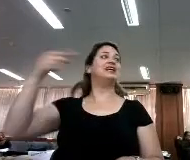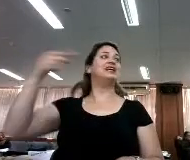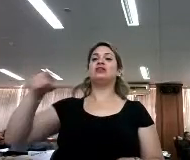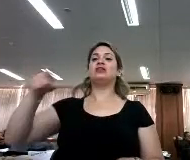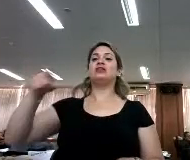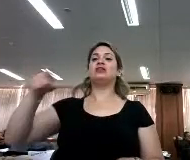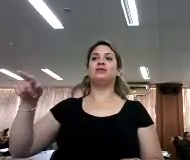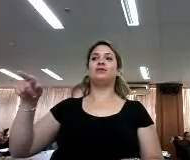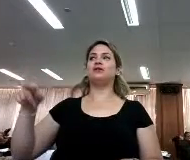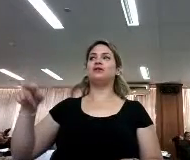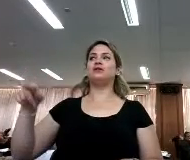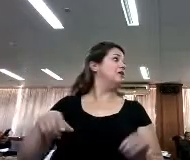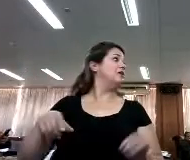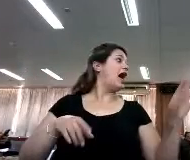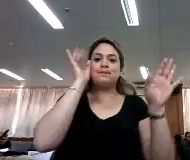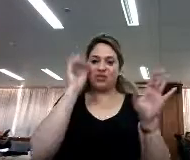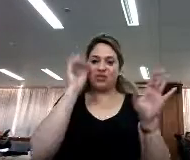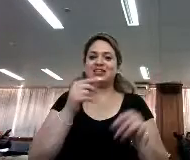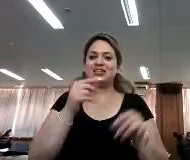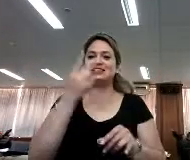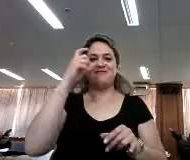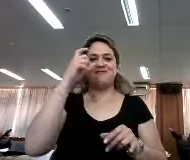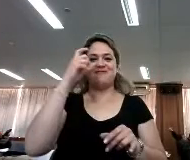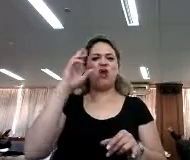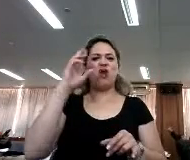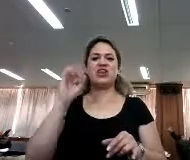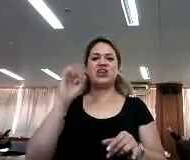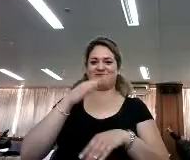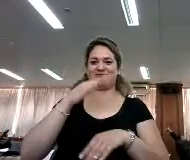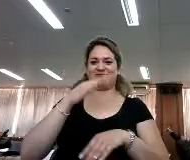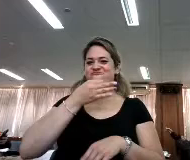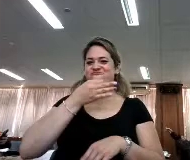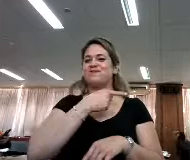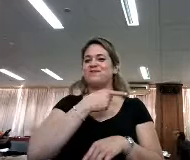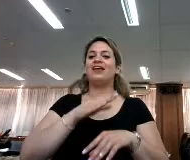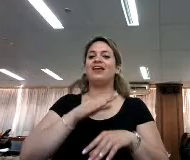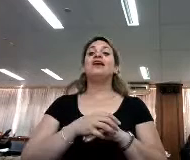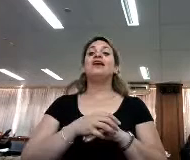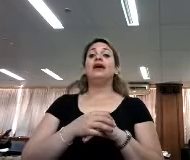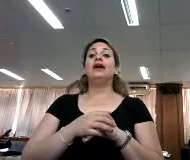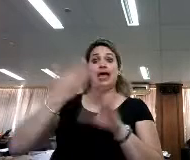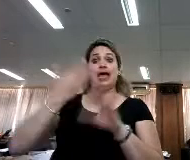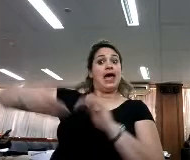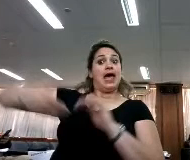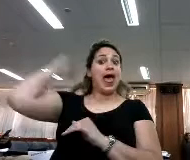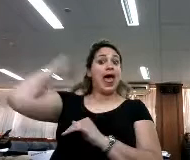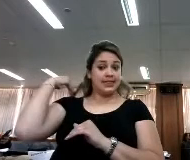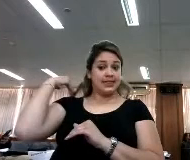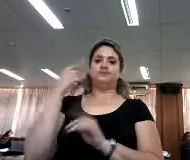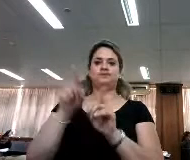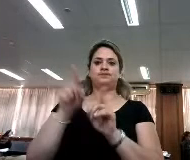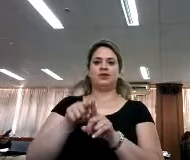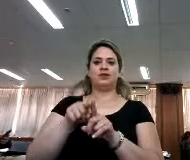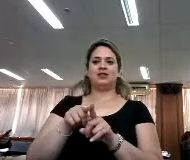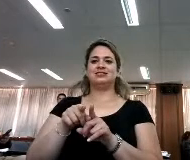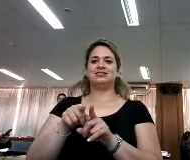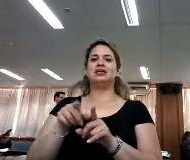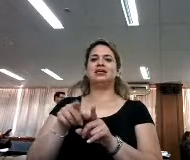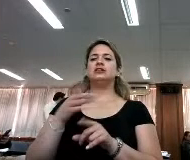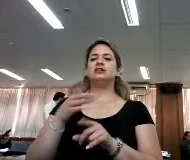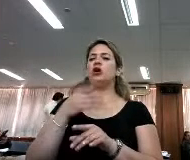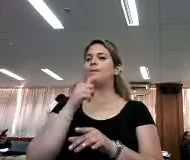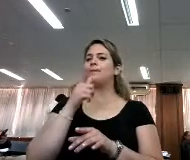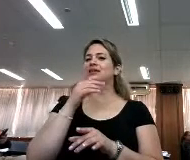perdón nada más nada más para complementar sí efectivamente antes también pasaba ya Julio nos dio un ejemplo yo les estoy dando otro muy cercano